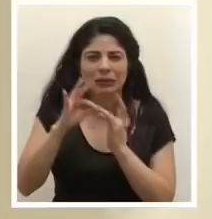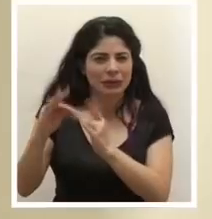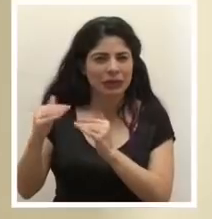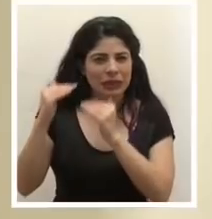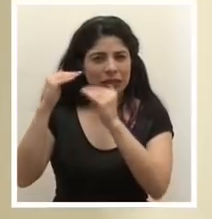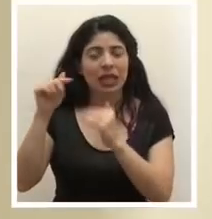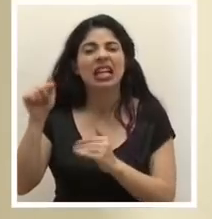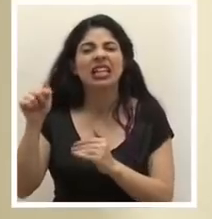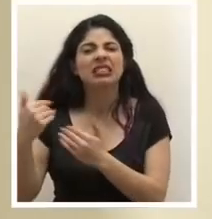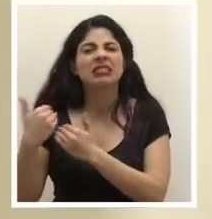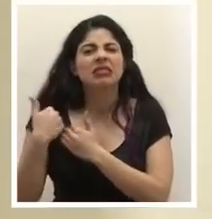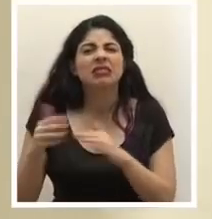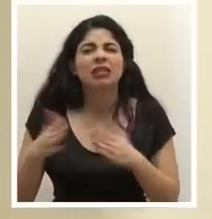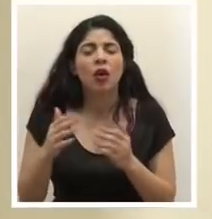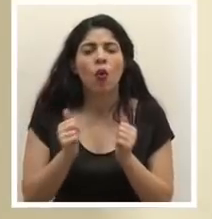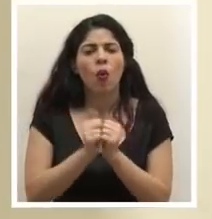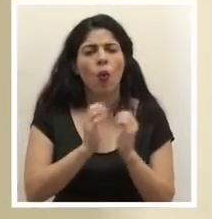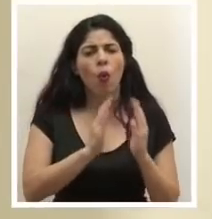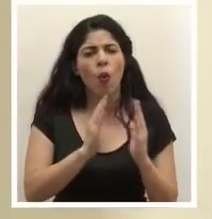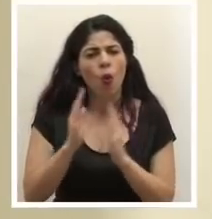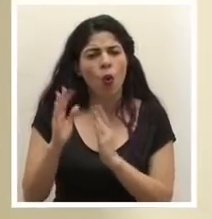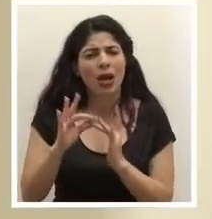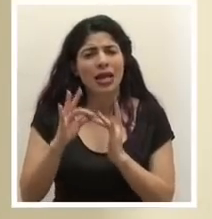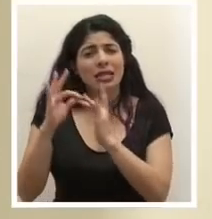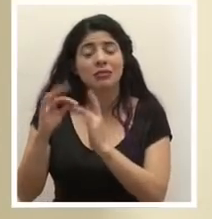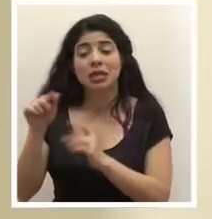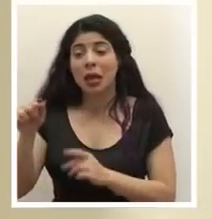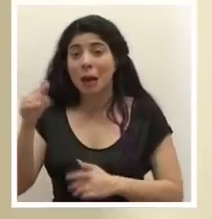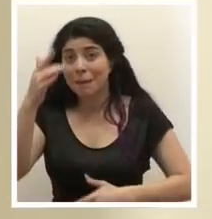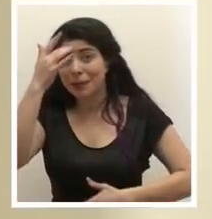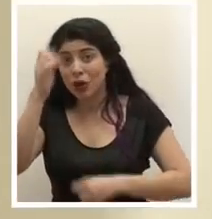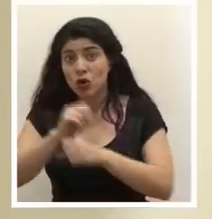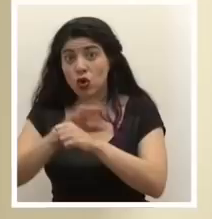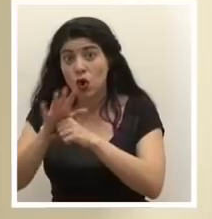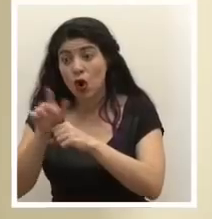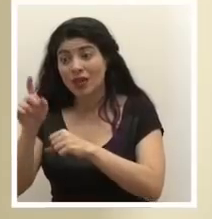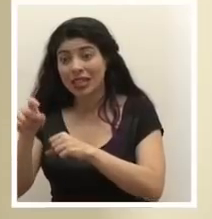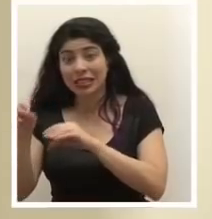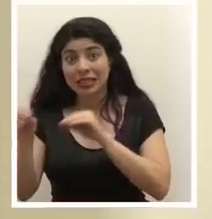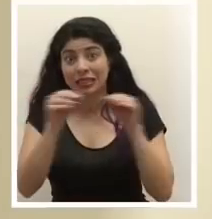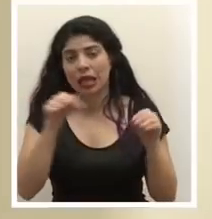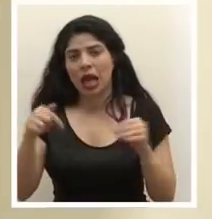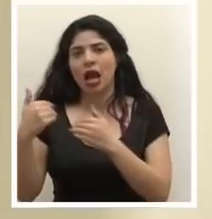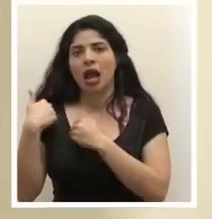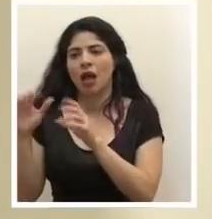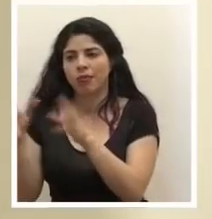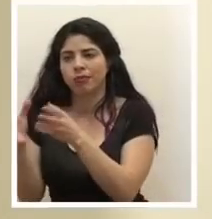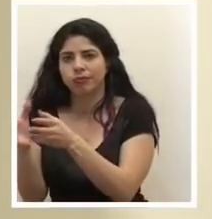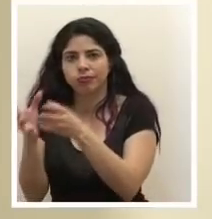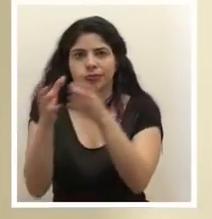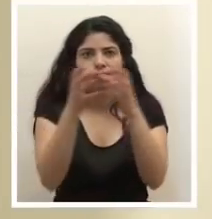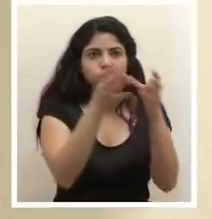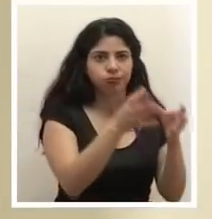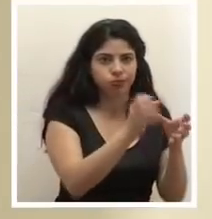trasladan de una forma ordenada y especializada a los pacientes COVID de un lugar a otro. Y este equipo